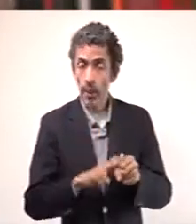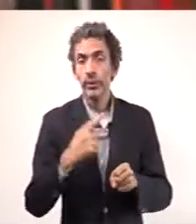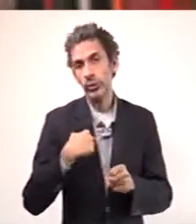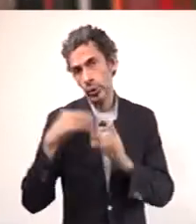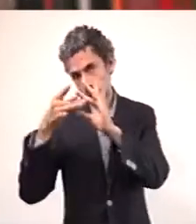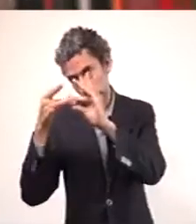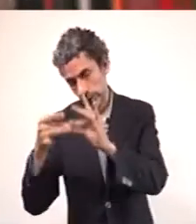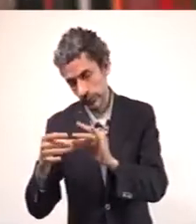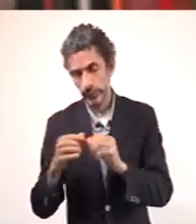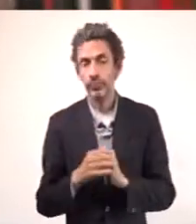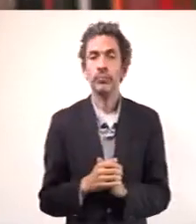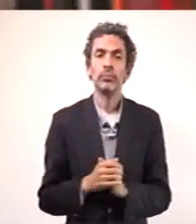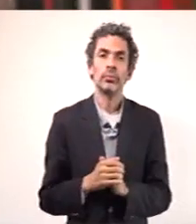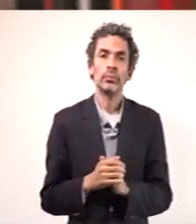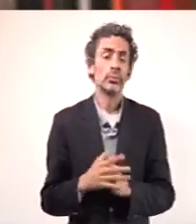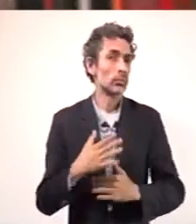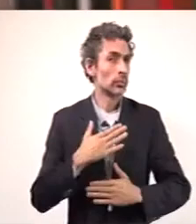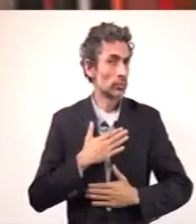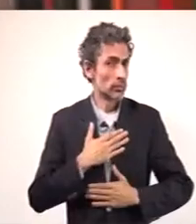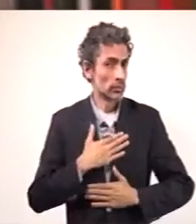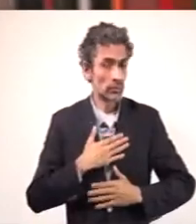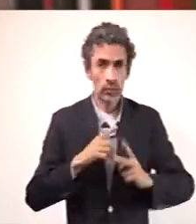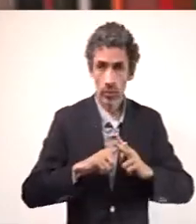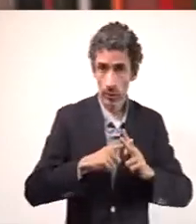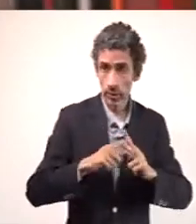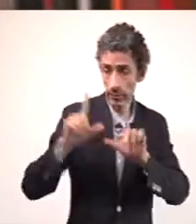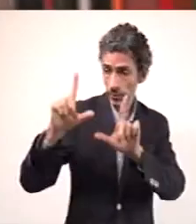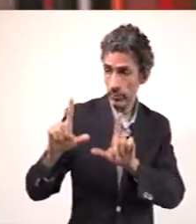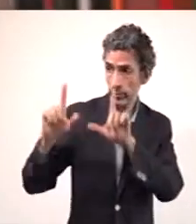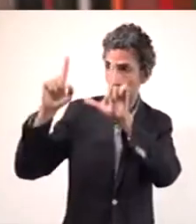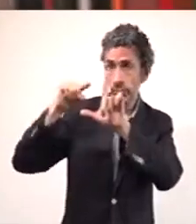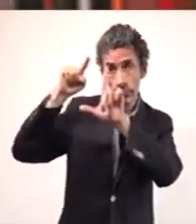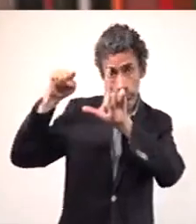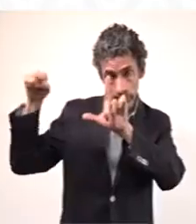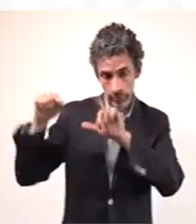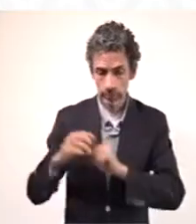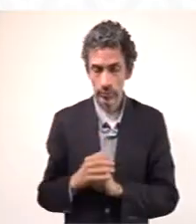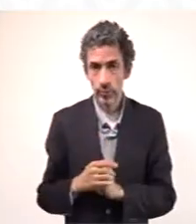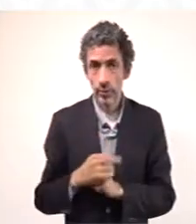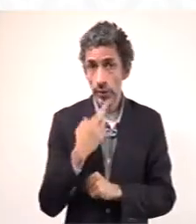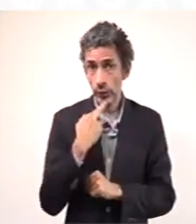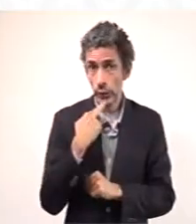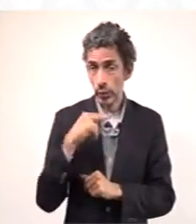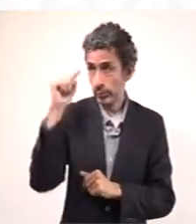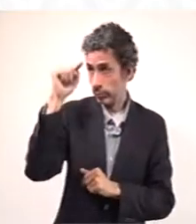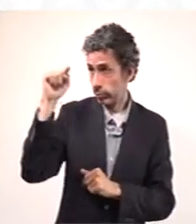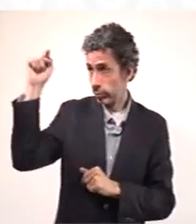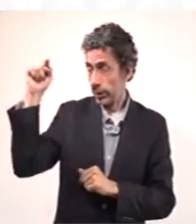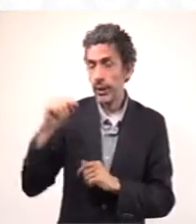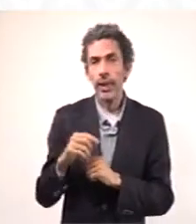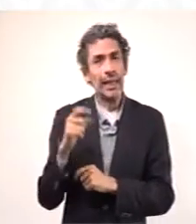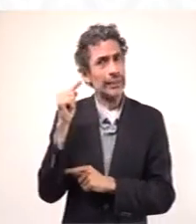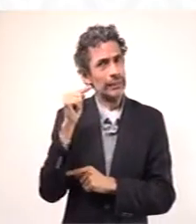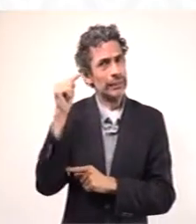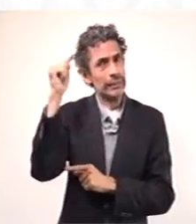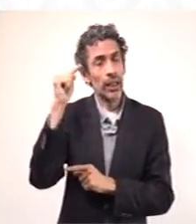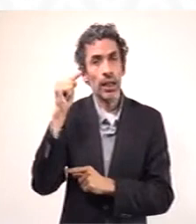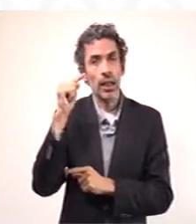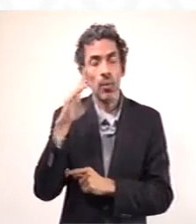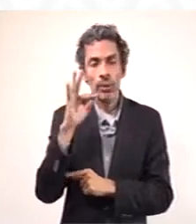de la Ciudad de México. Quiero iniciar mostrándoles esta gráfica. La línea roja